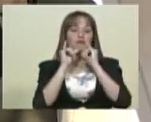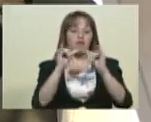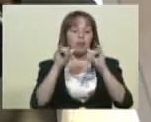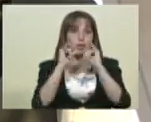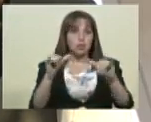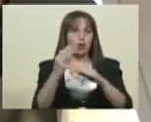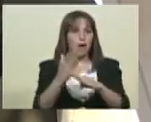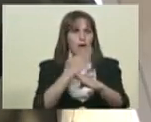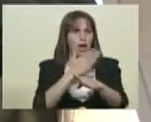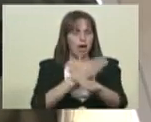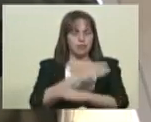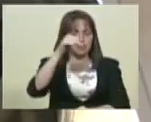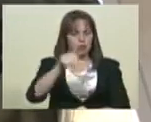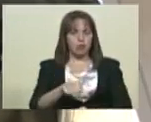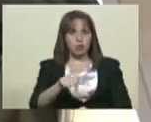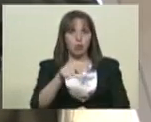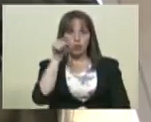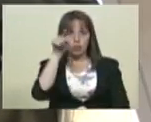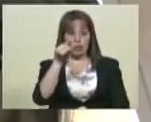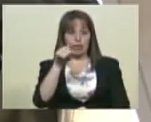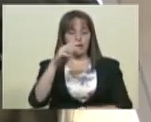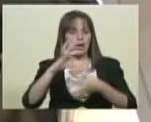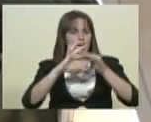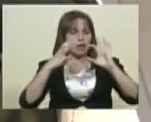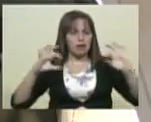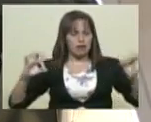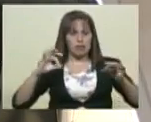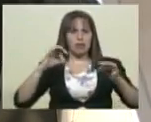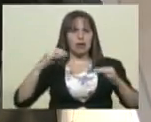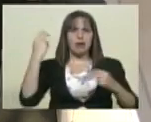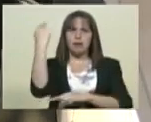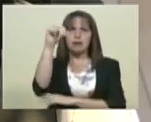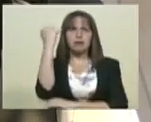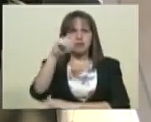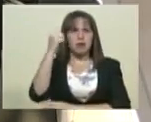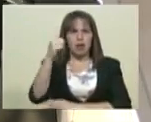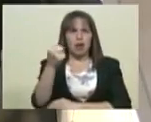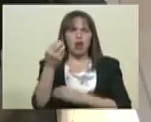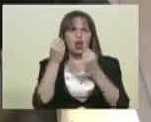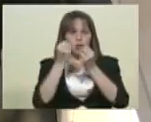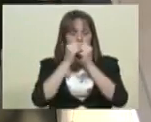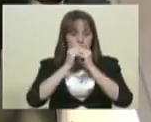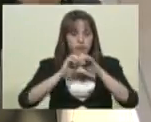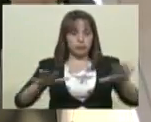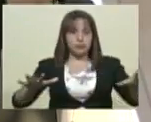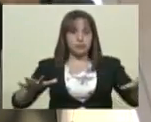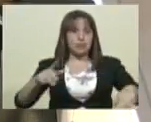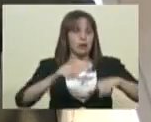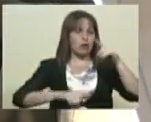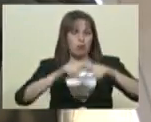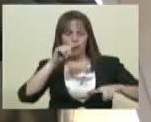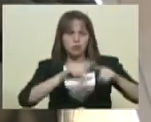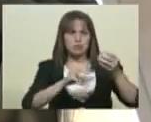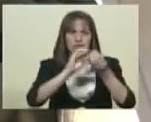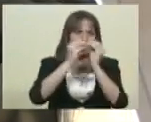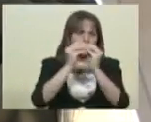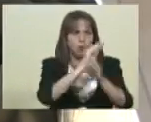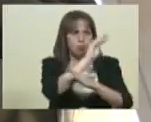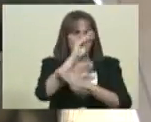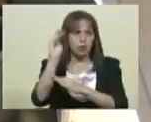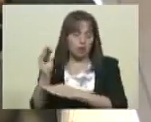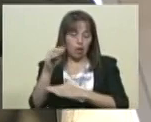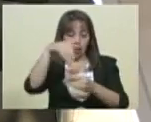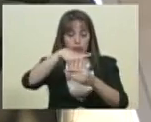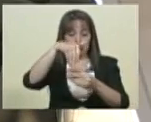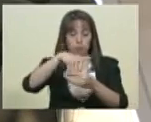efectuado el día de hoy por usted en Cadena Nacional de Radio y Televisión respecto del alcance de las medidas de contingencia para garantizar el derecho al